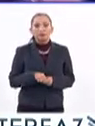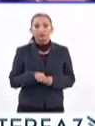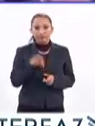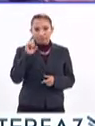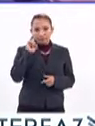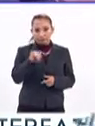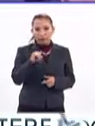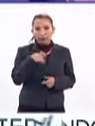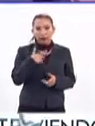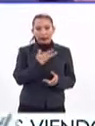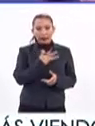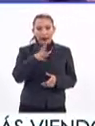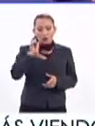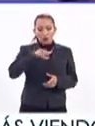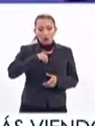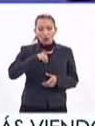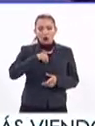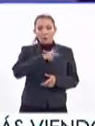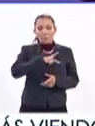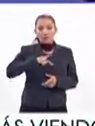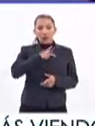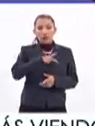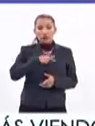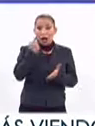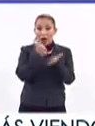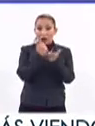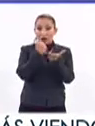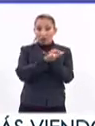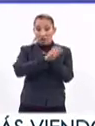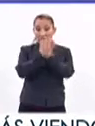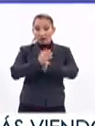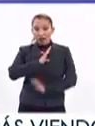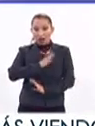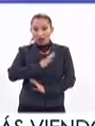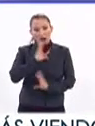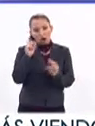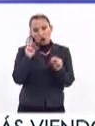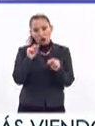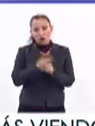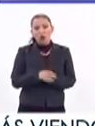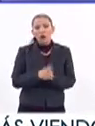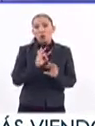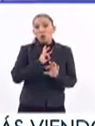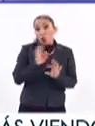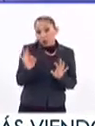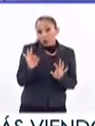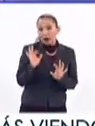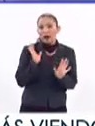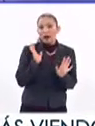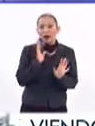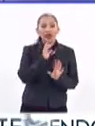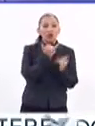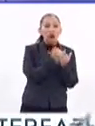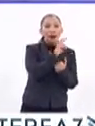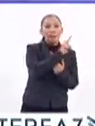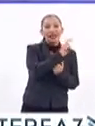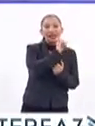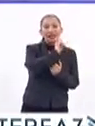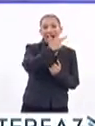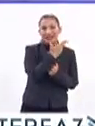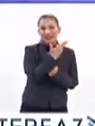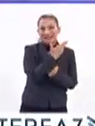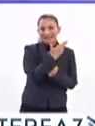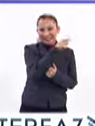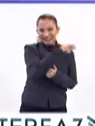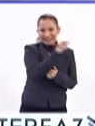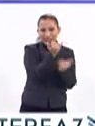Efectivamente, el hecho de contraer el virus no implica el desarrollo de la enfermedad. Lo mismo como en el caso del VIH, del virus de